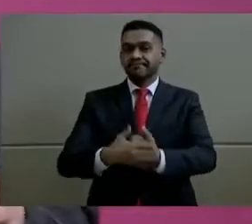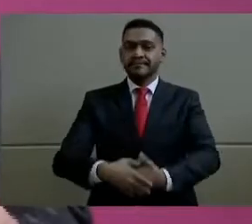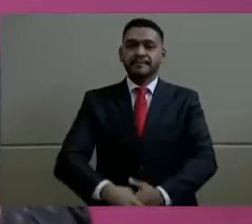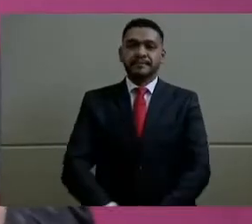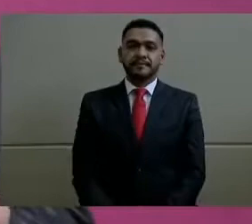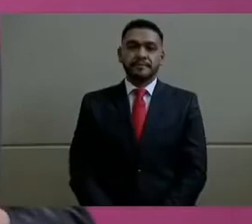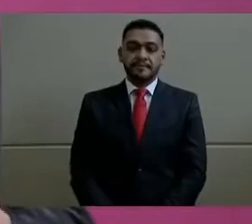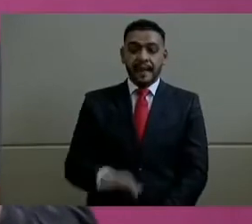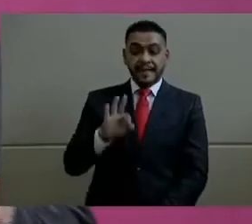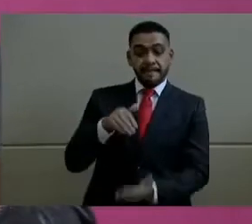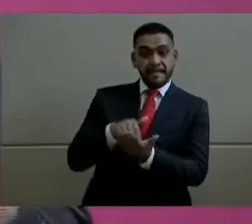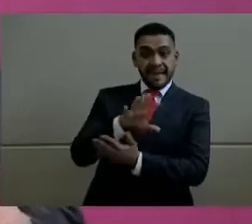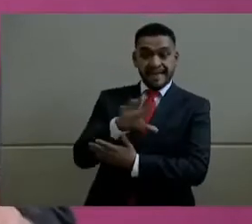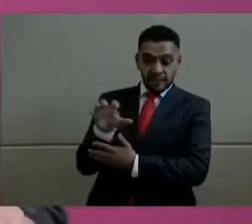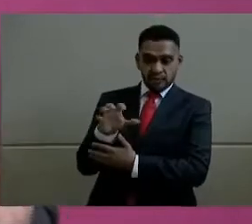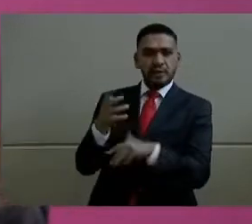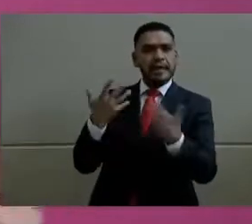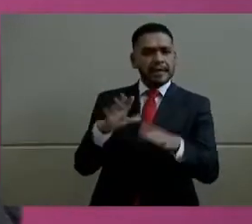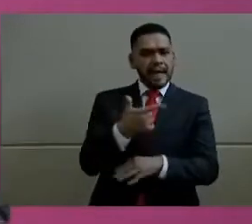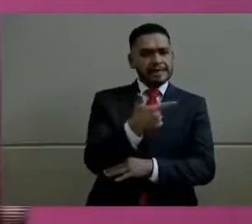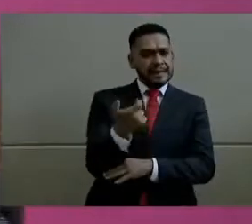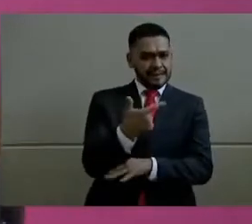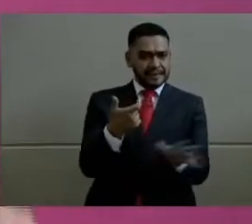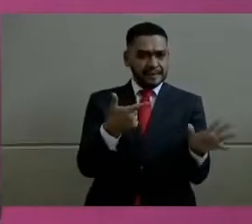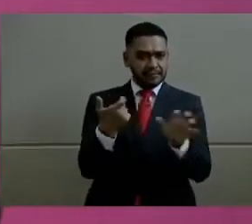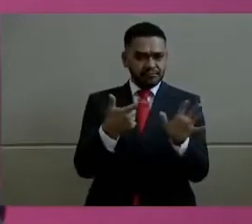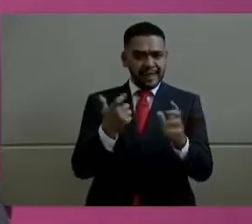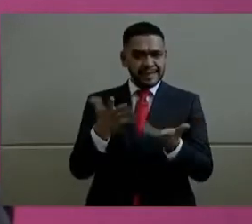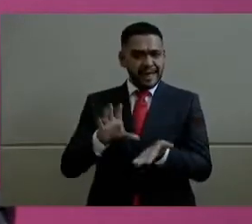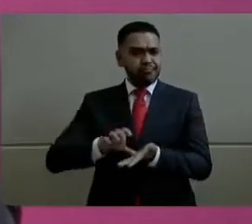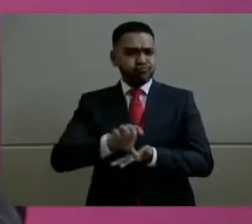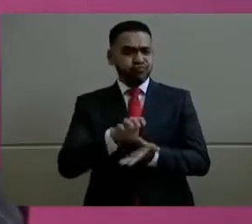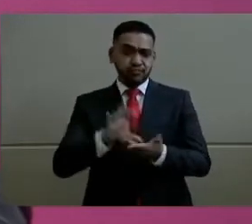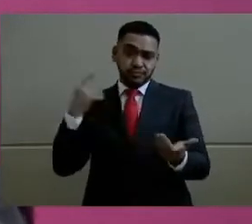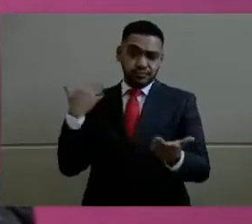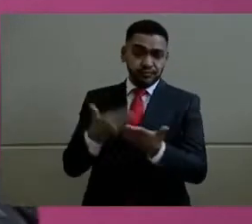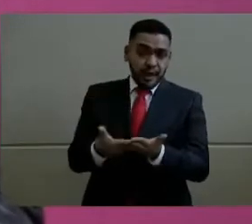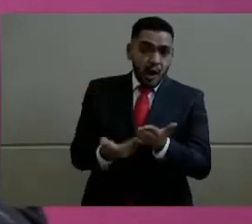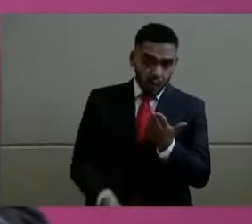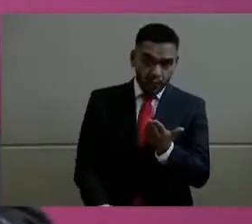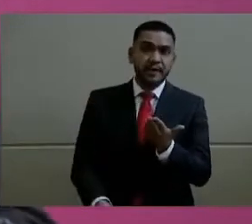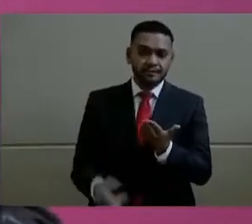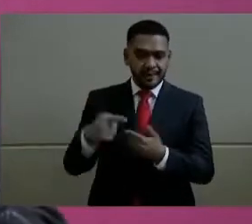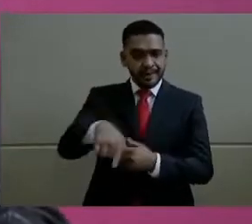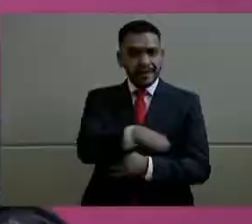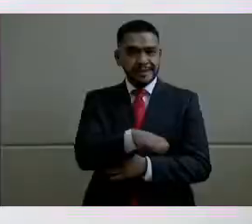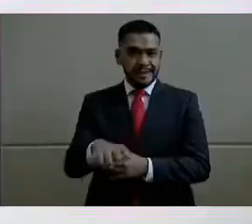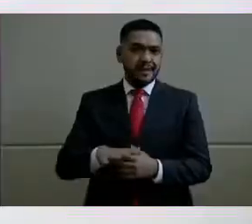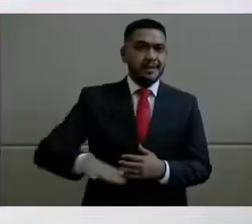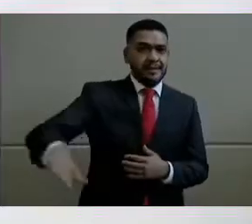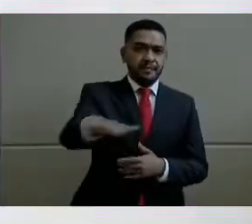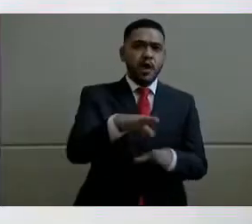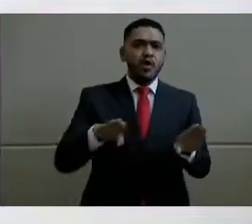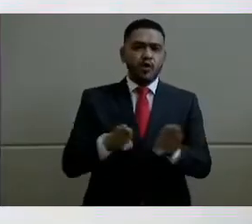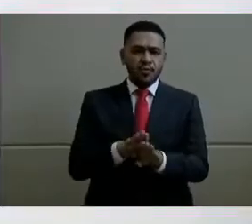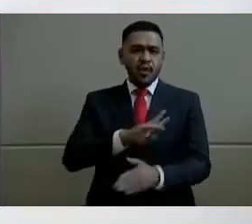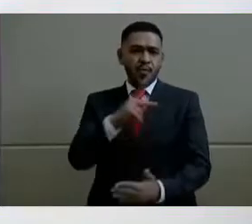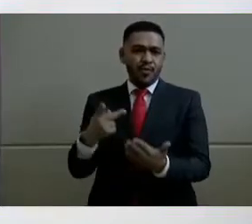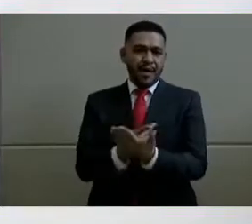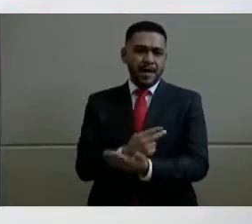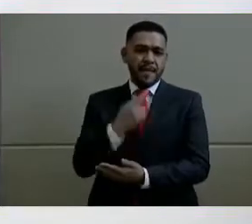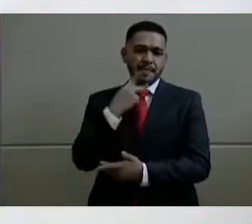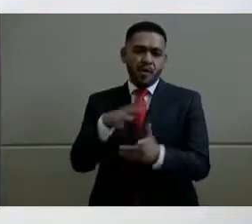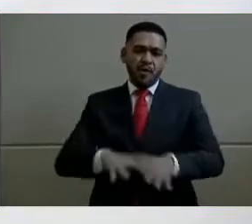Y de esos 3.500, ya 700 fueron entregados al día de hoy aquí en Ensenada a través del programa de mejoramiento